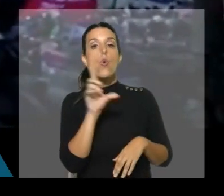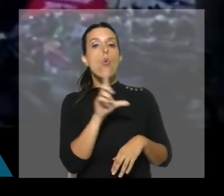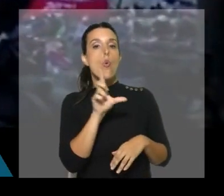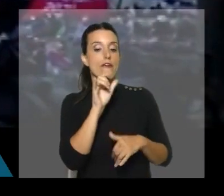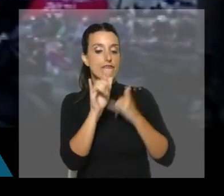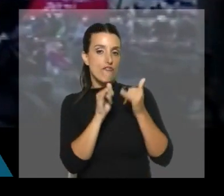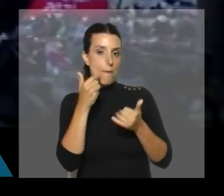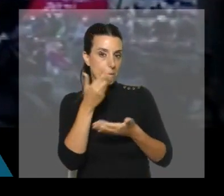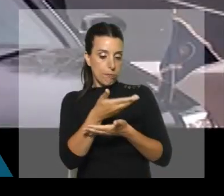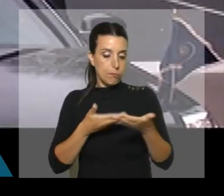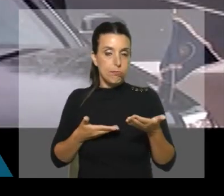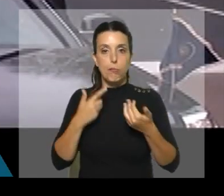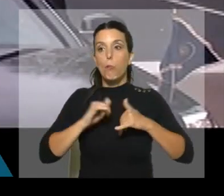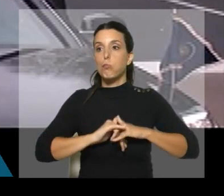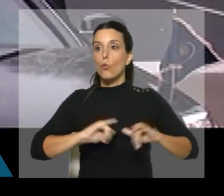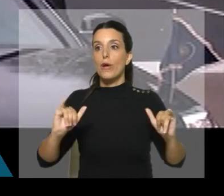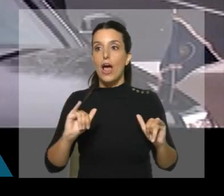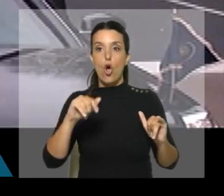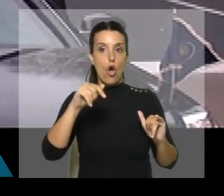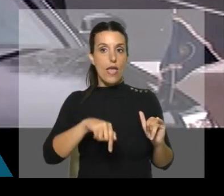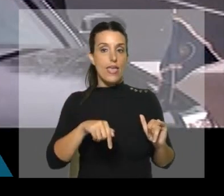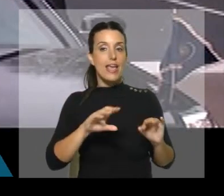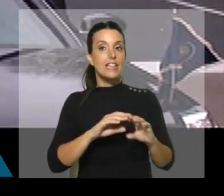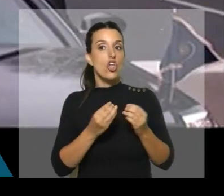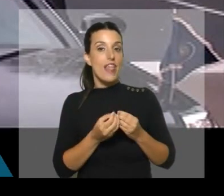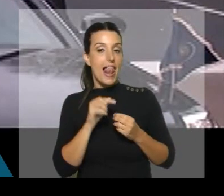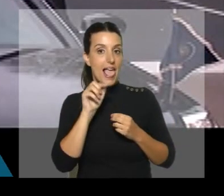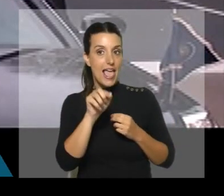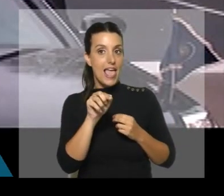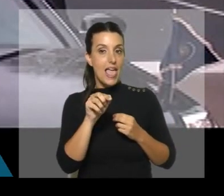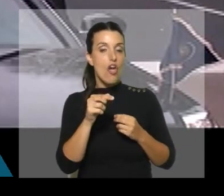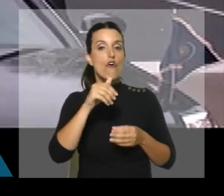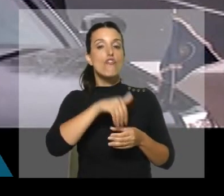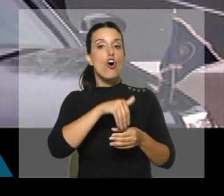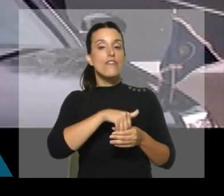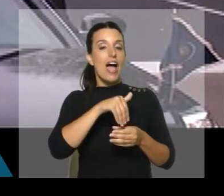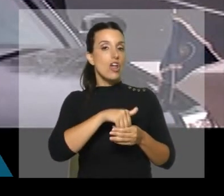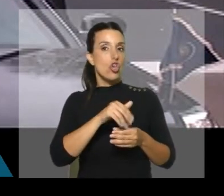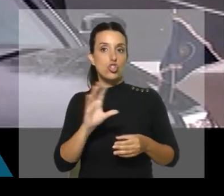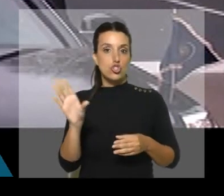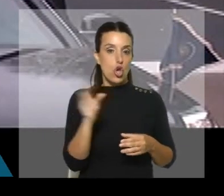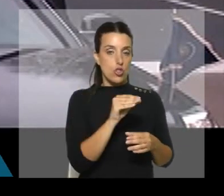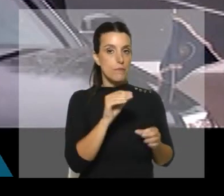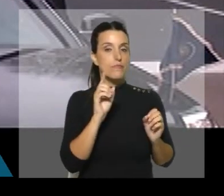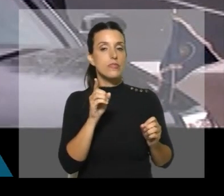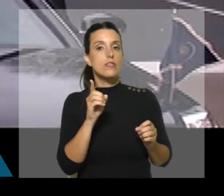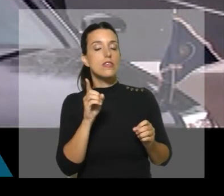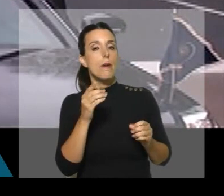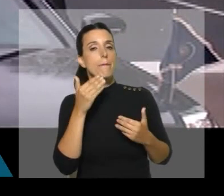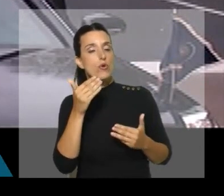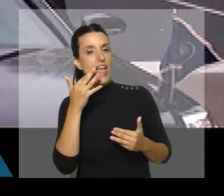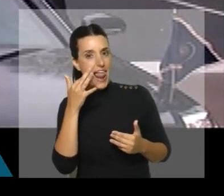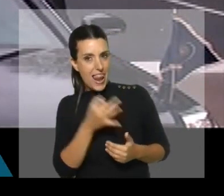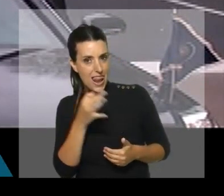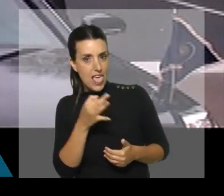publicaron el día de hoy, fue votado por unanimidad. Y ahí, Mauricio, ¿hay una chance real